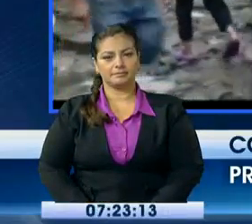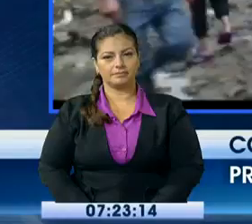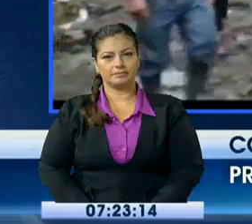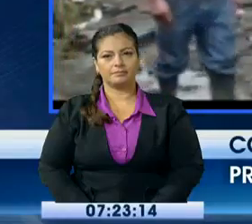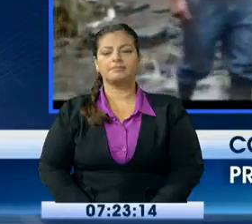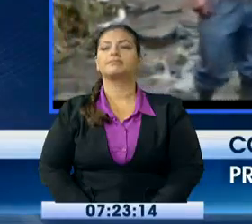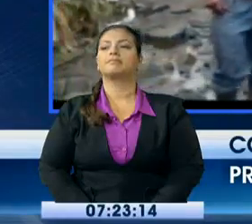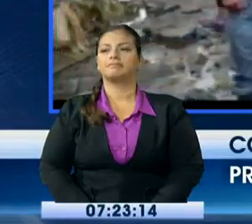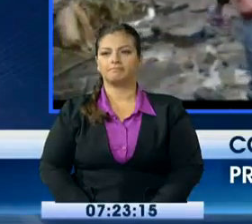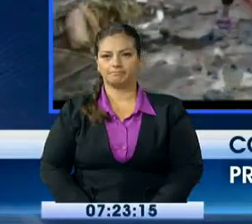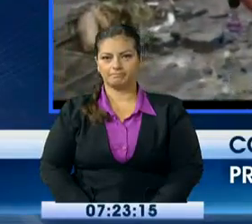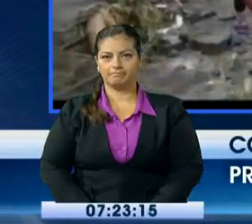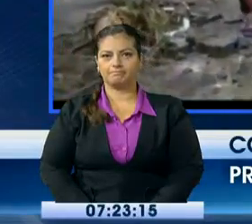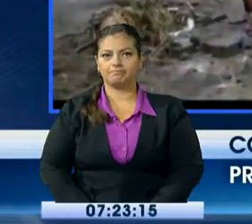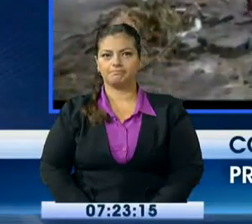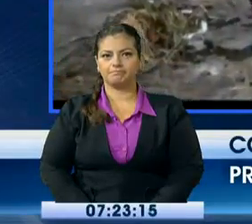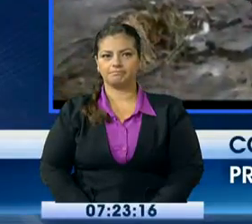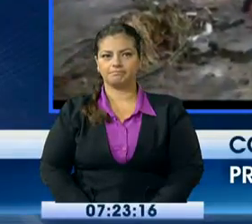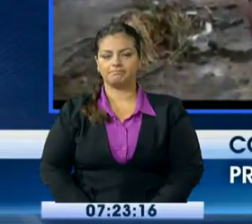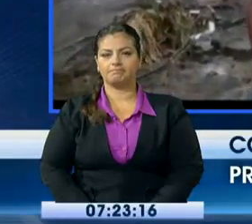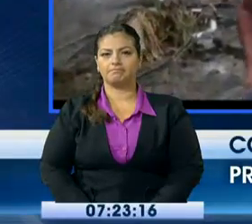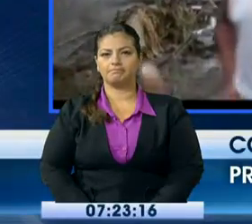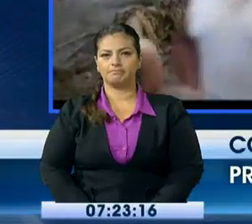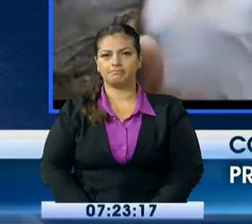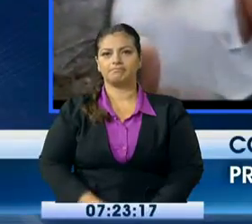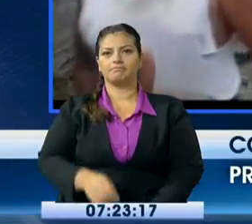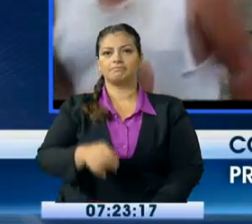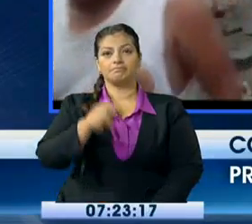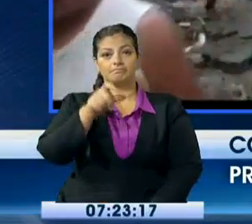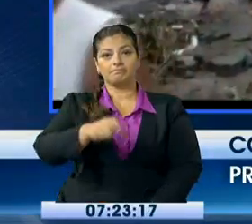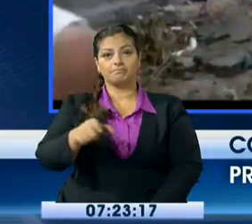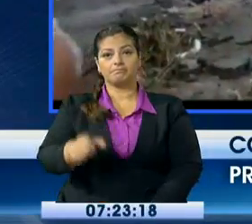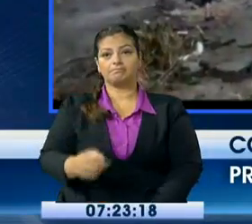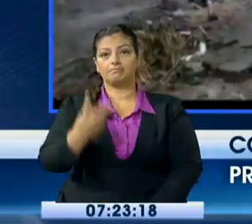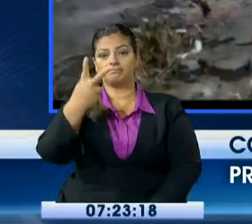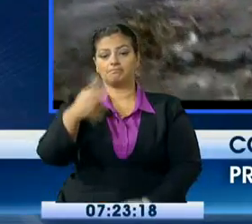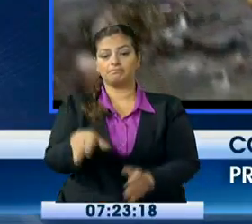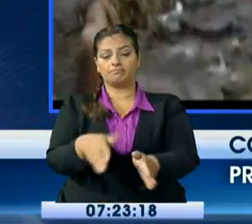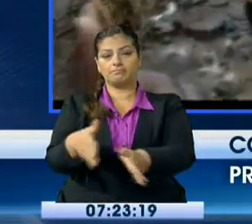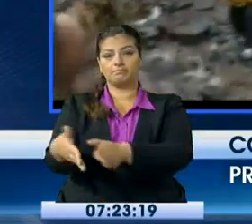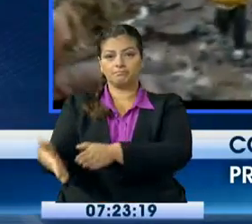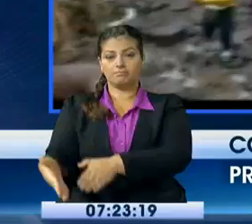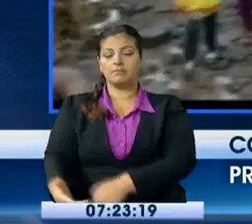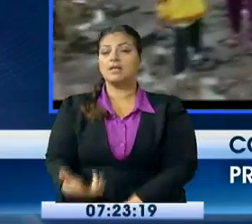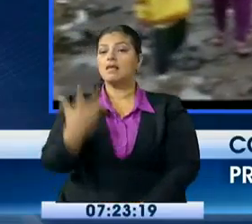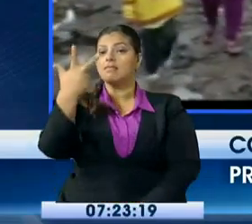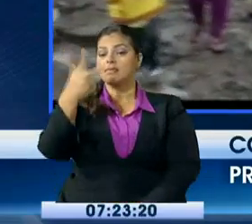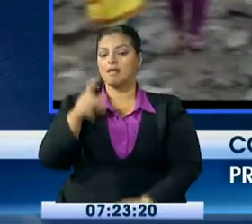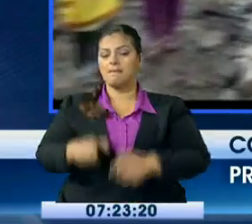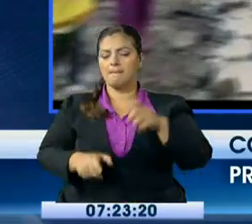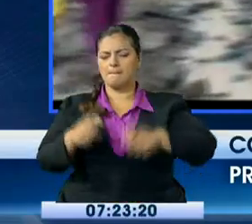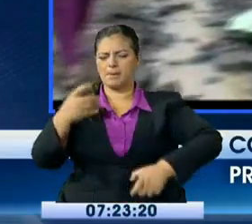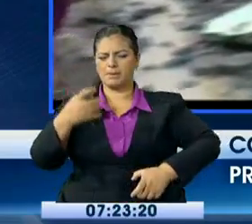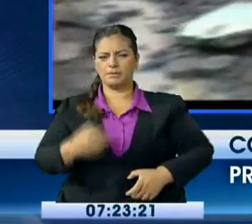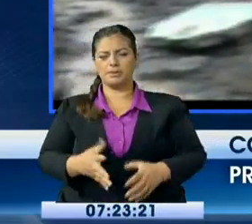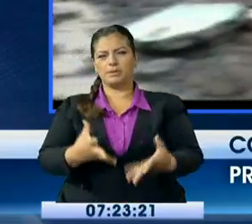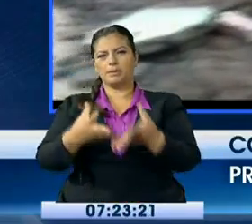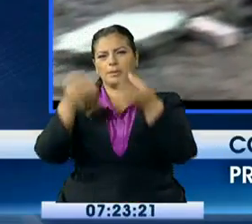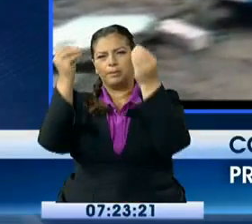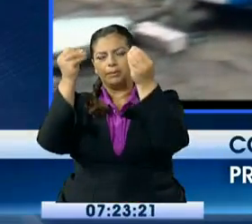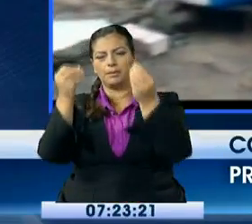río. Ya, son muchas las... Como corolario, dos personas fallecidas y tres desaparecidas. ¿Son muchas las casas afectadas, Giovanni?